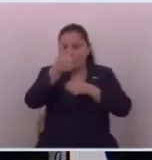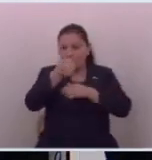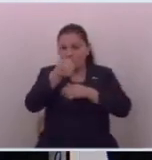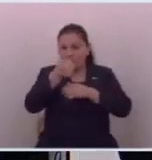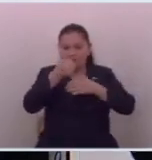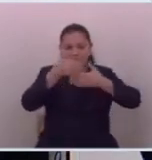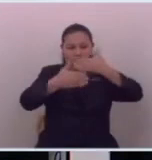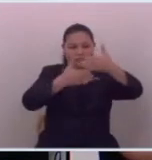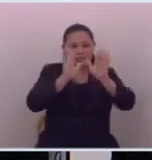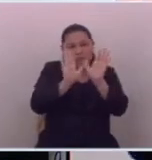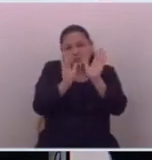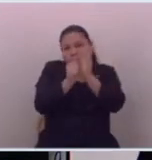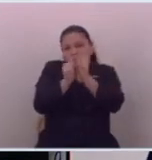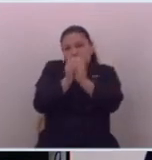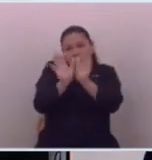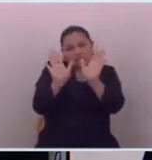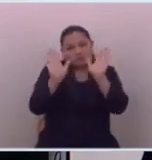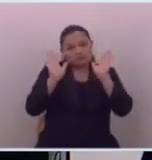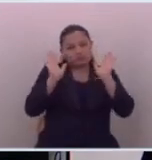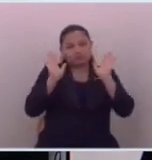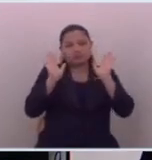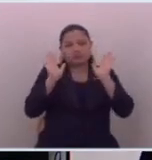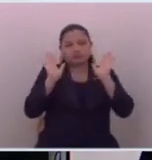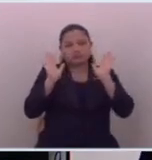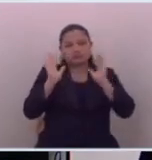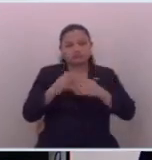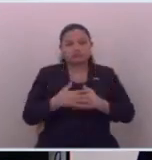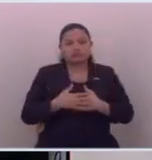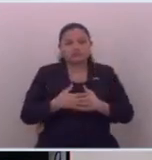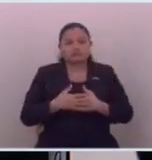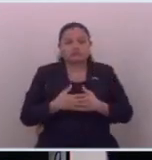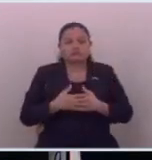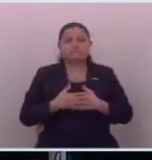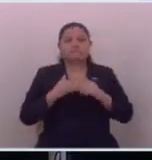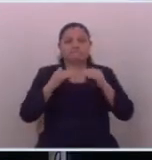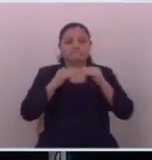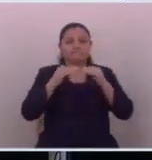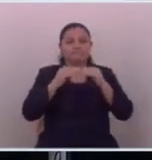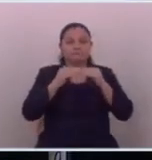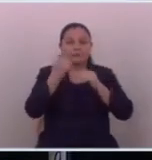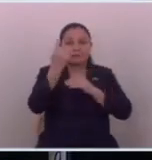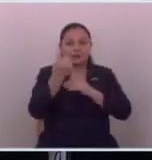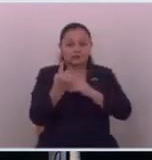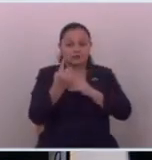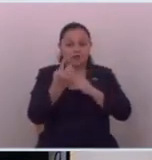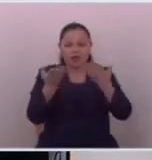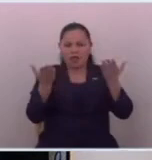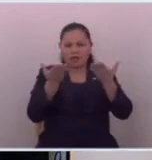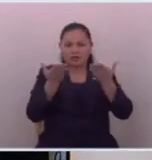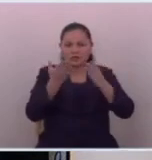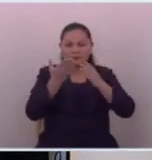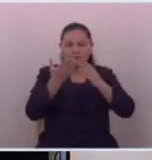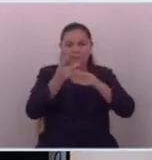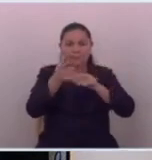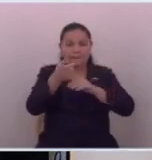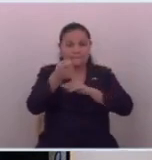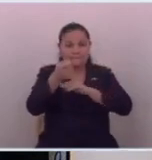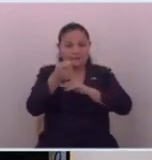gestión es problema de ellos incluso incluso un productor de ese canal